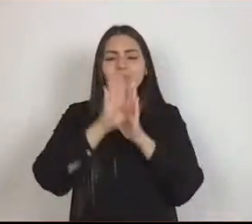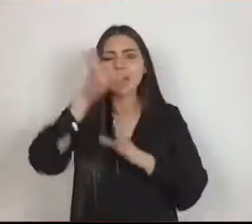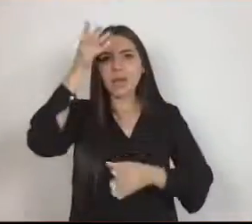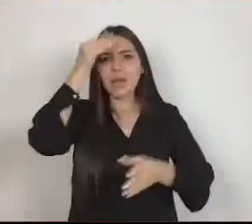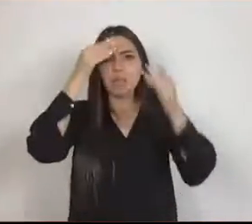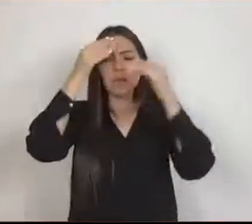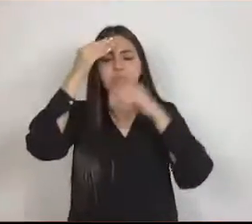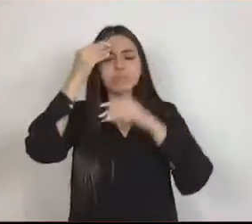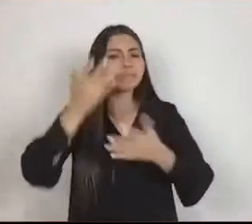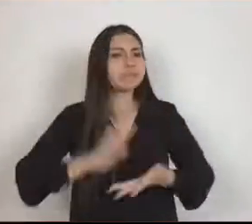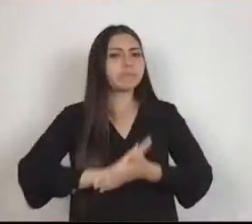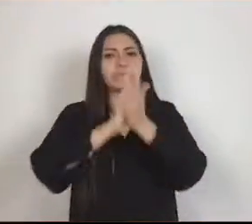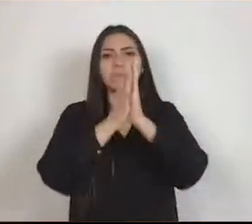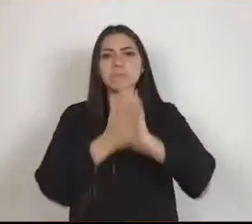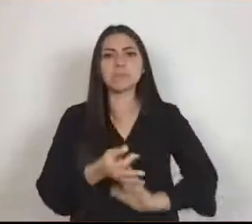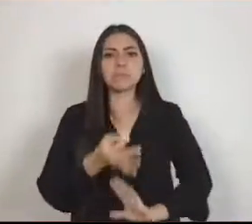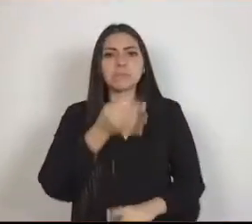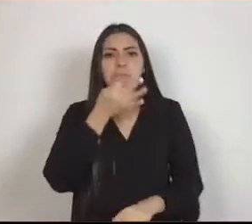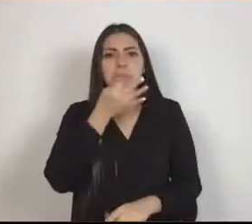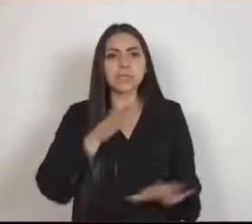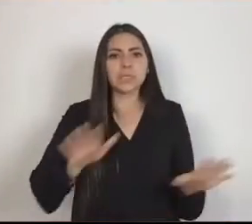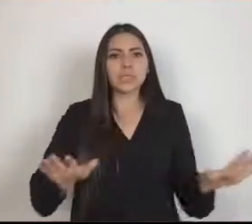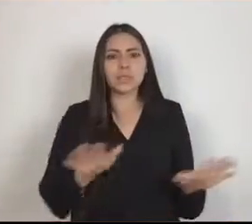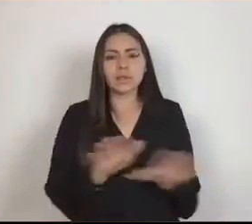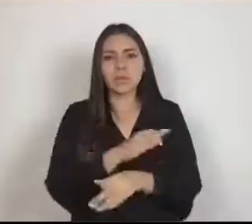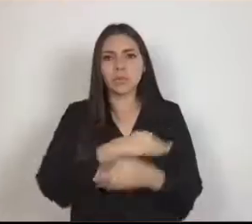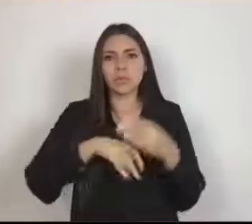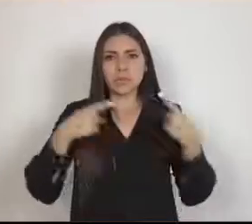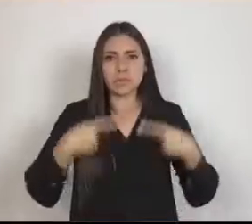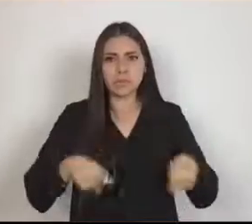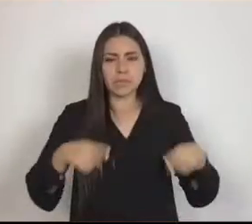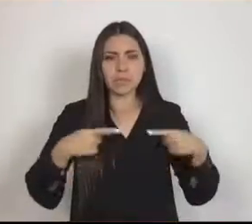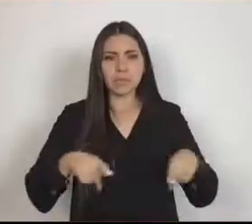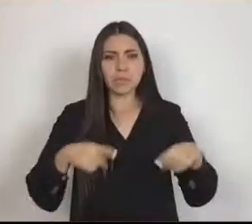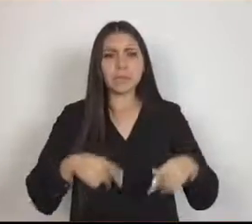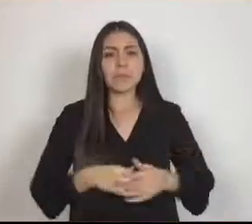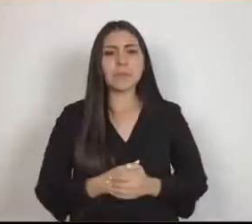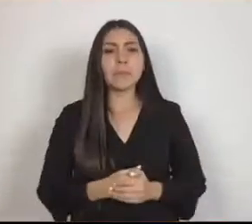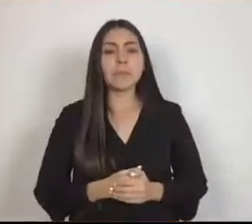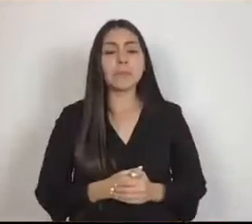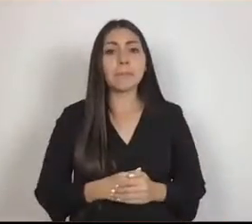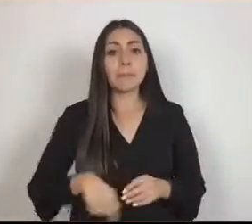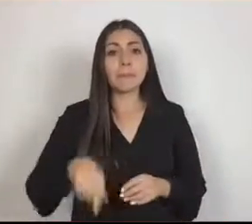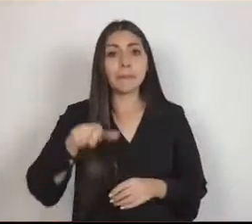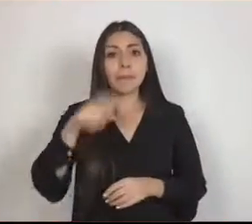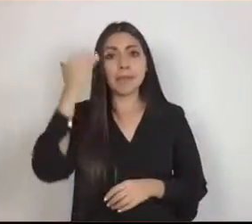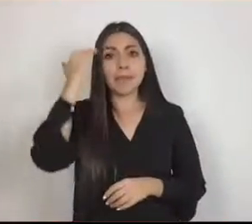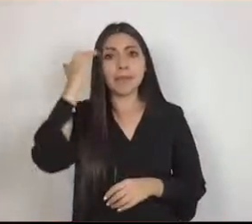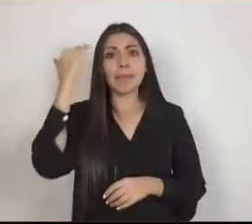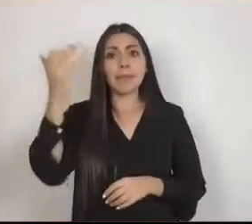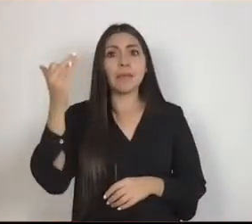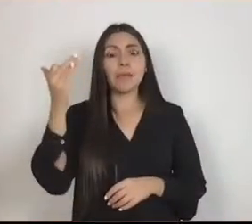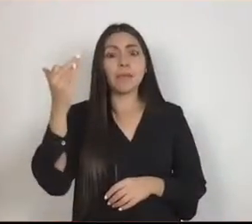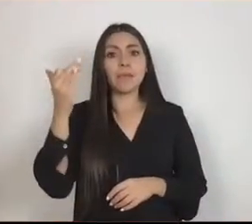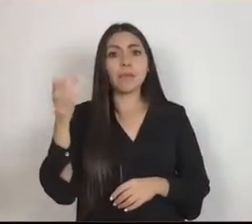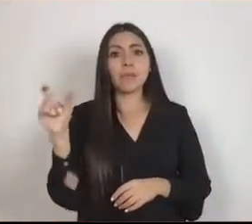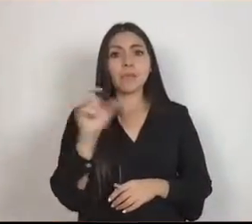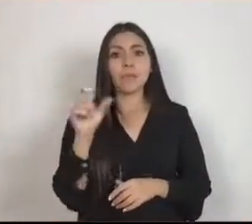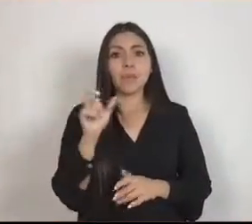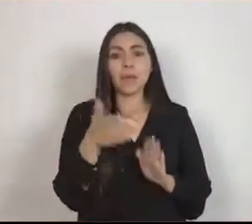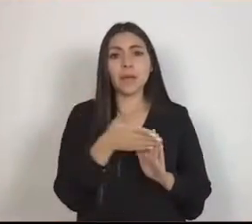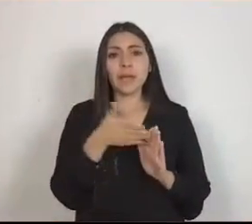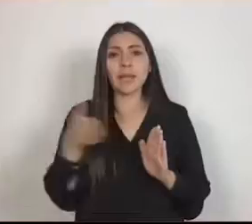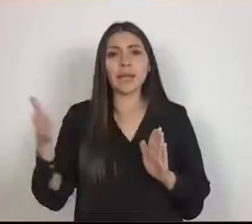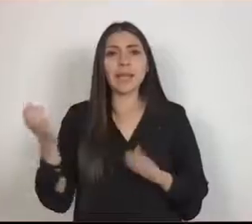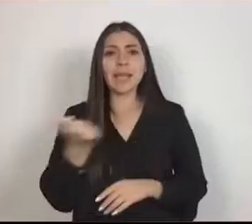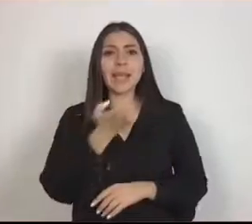del ser humano. De un tiempo en el que el cierre universal de las escuelas de